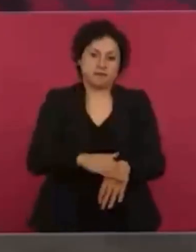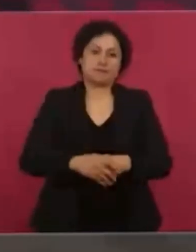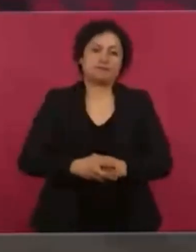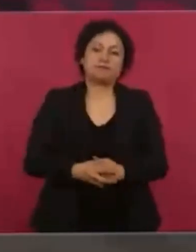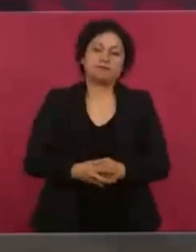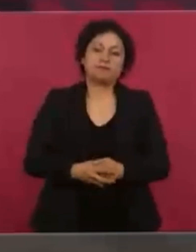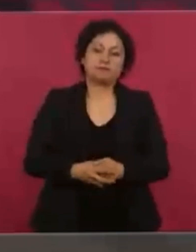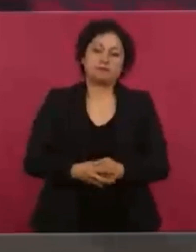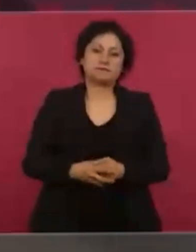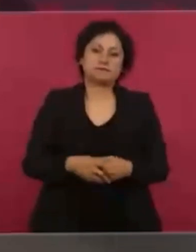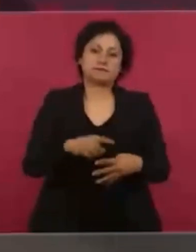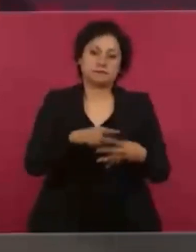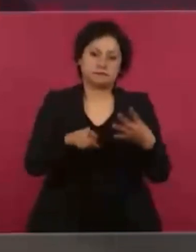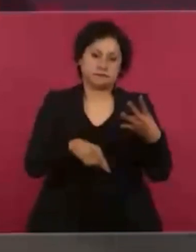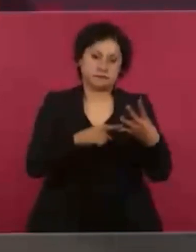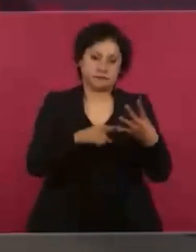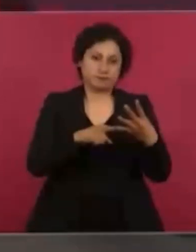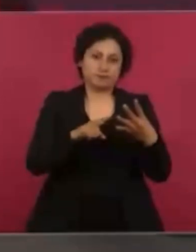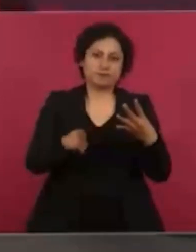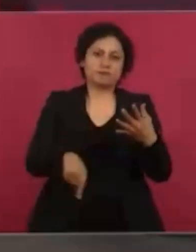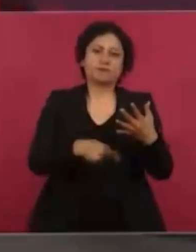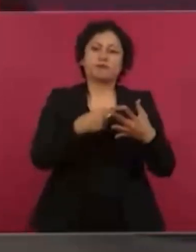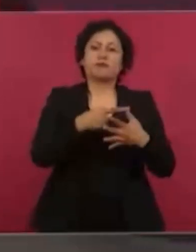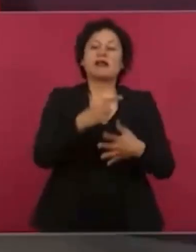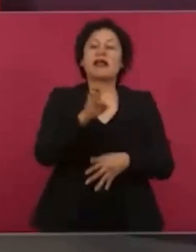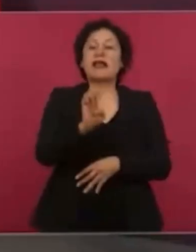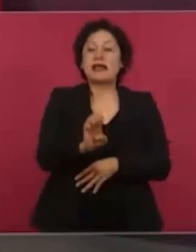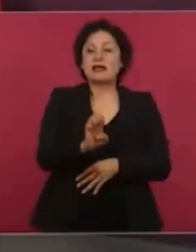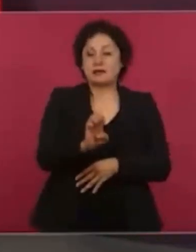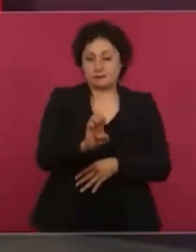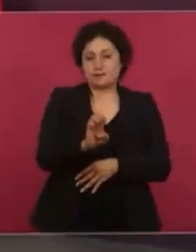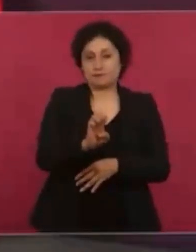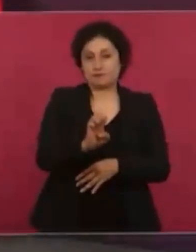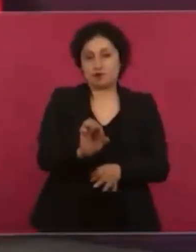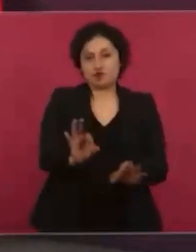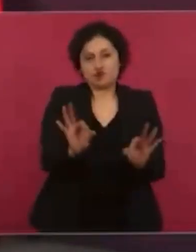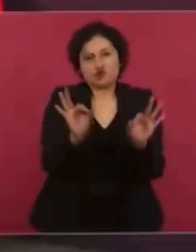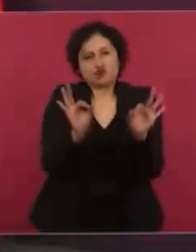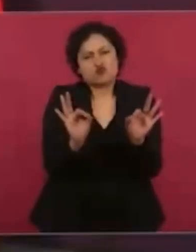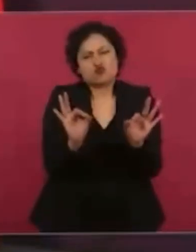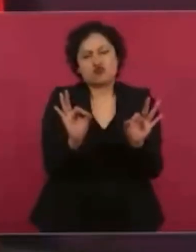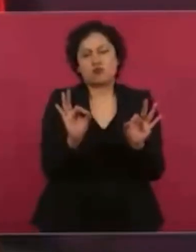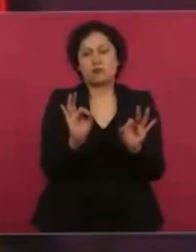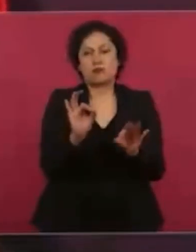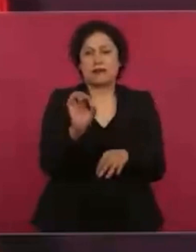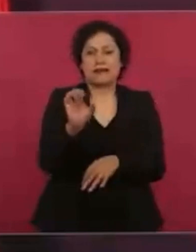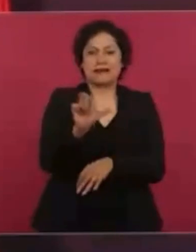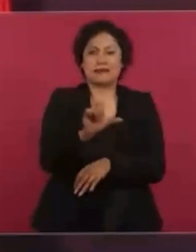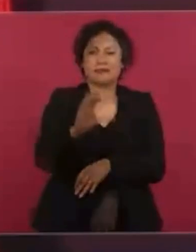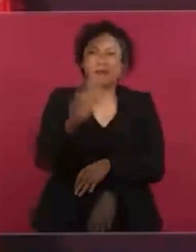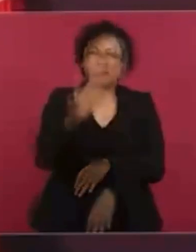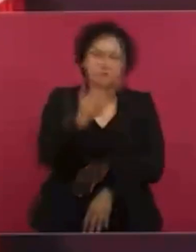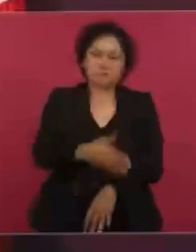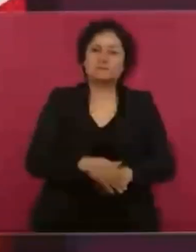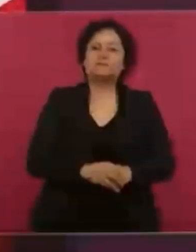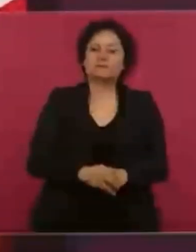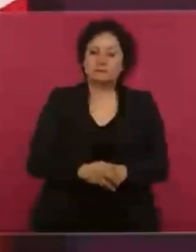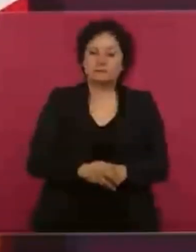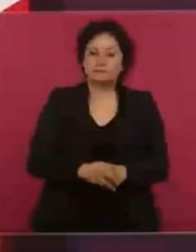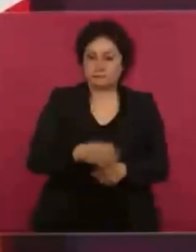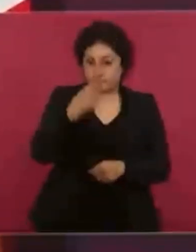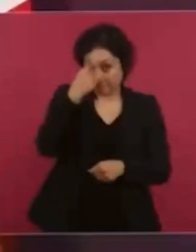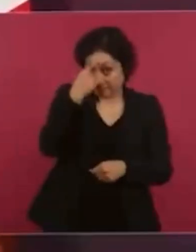la E, que es excelente. Pues hasta allá está, para mí, el